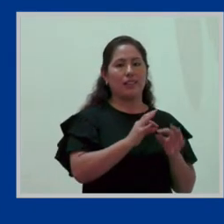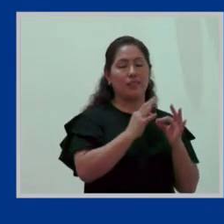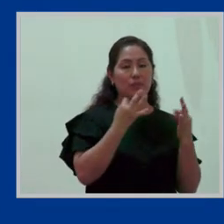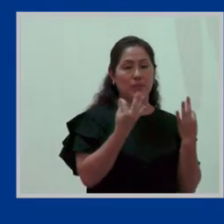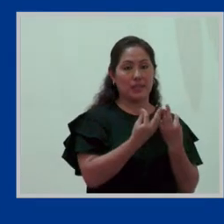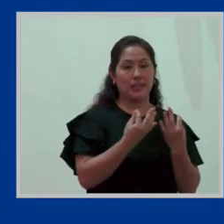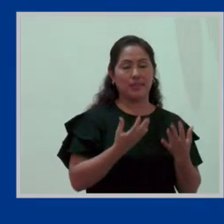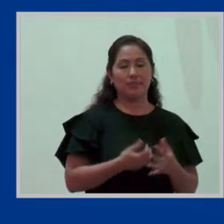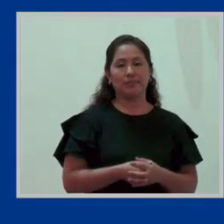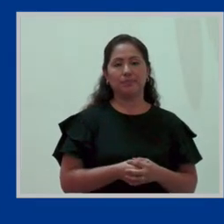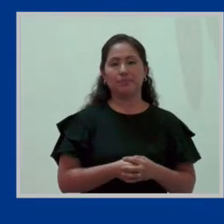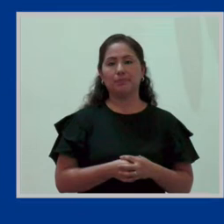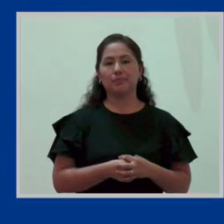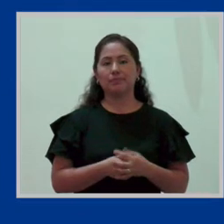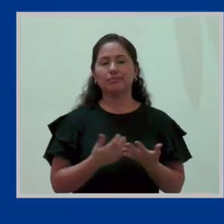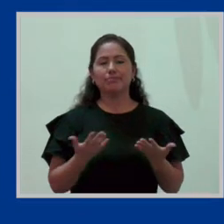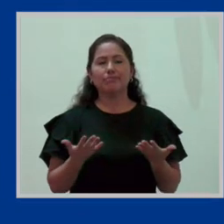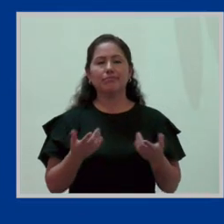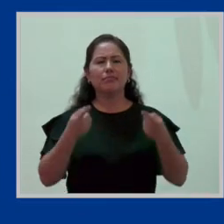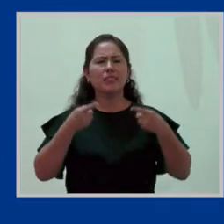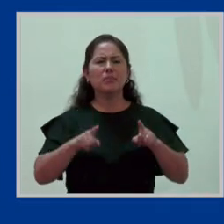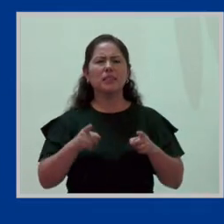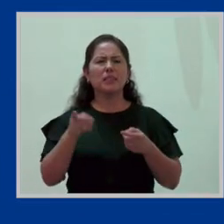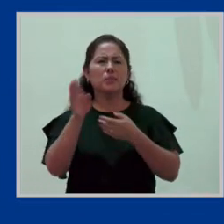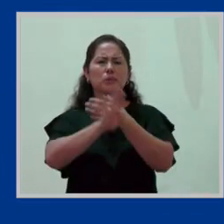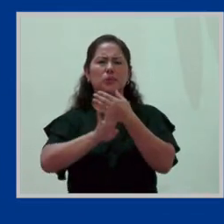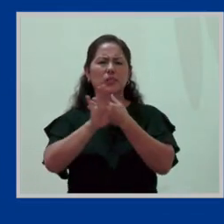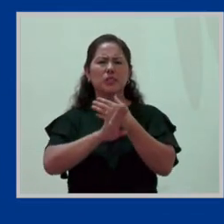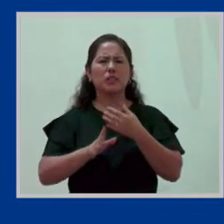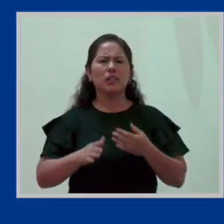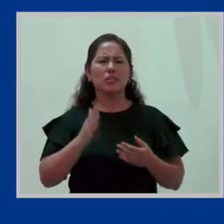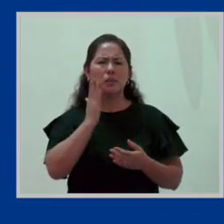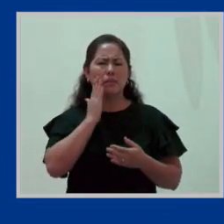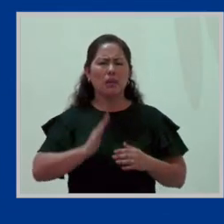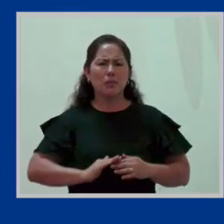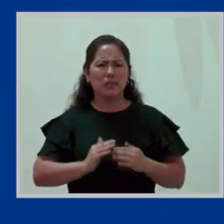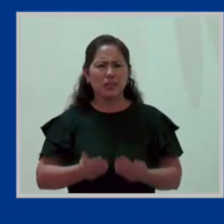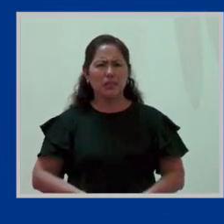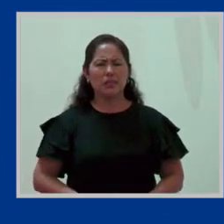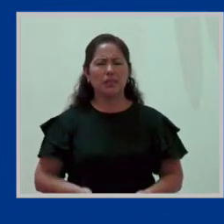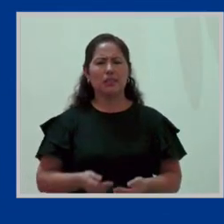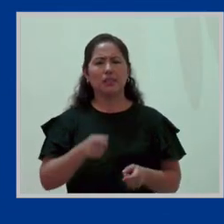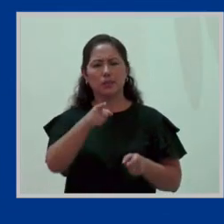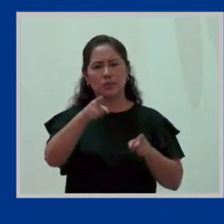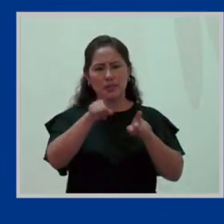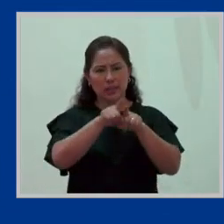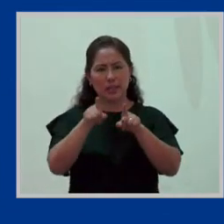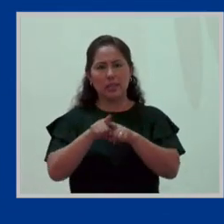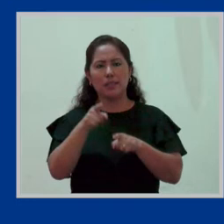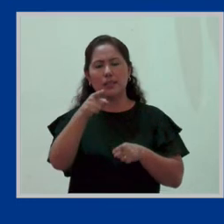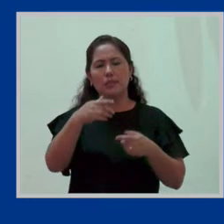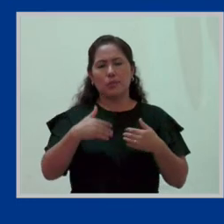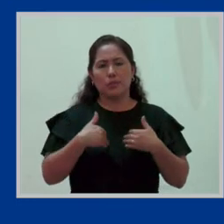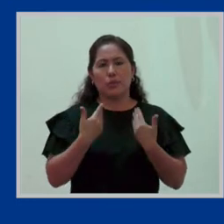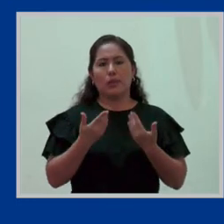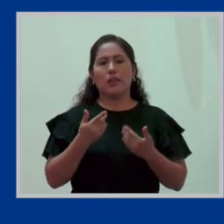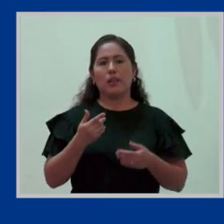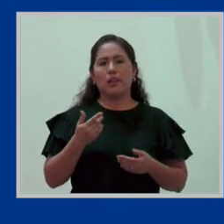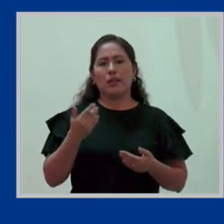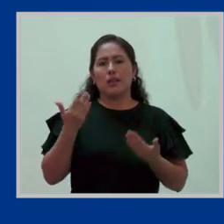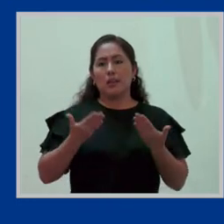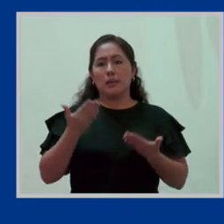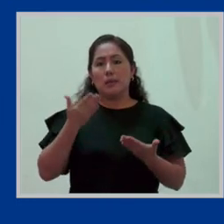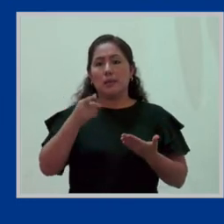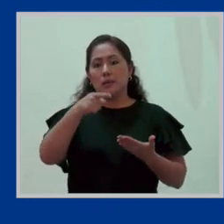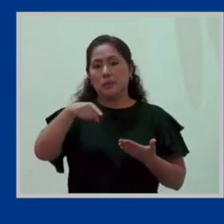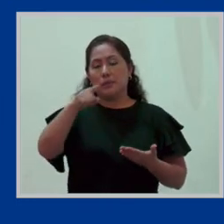¿Qué pasa con la protección de la maternidad en específico? Y de esto van a tener también ponencias siguientes que quizás nos